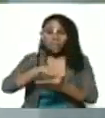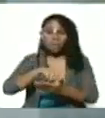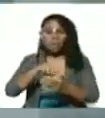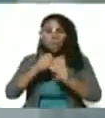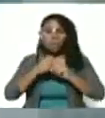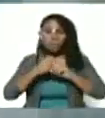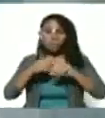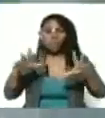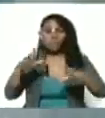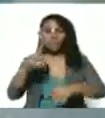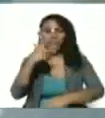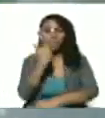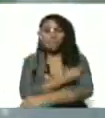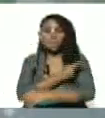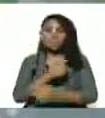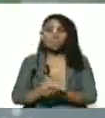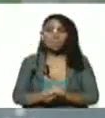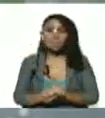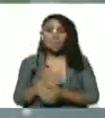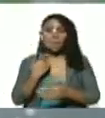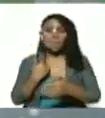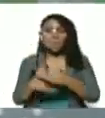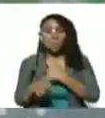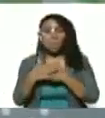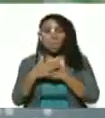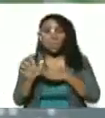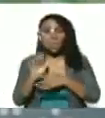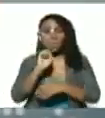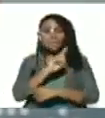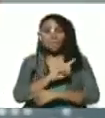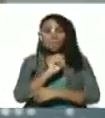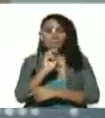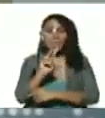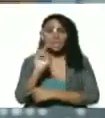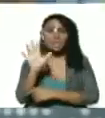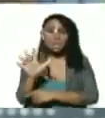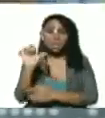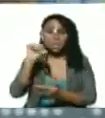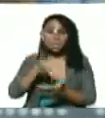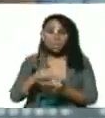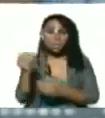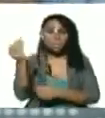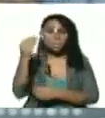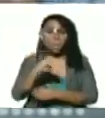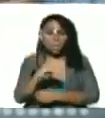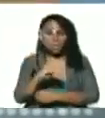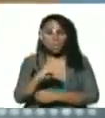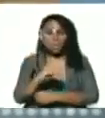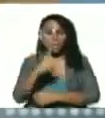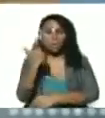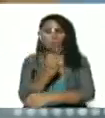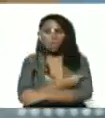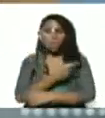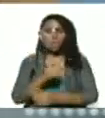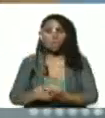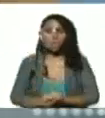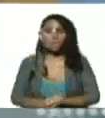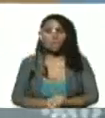vamos para la apertura de ciento veinticinco centros más de vacunación